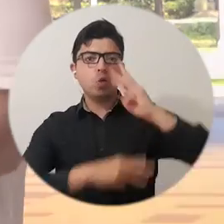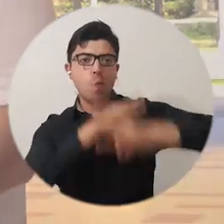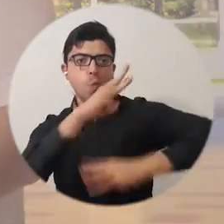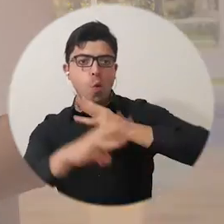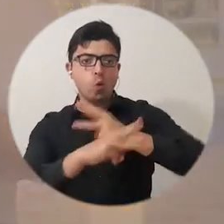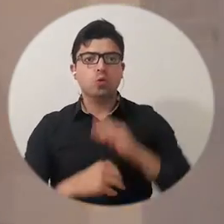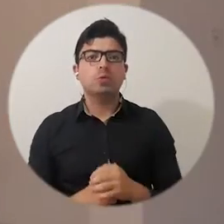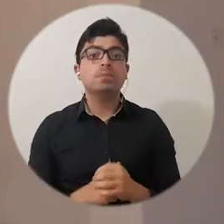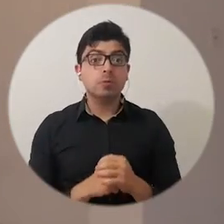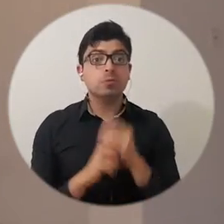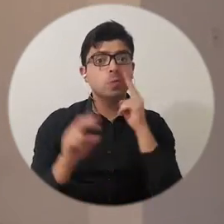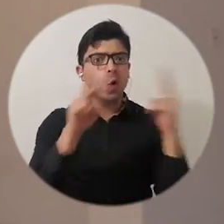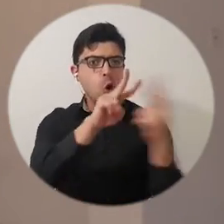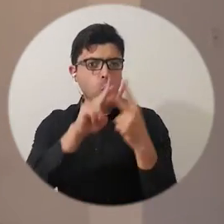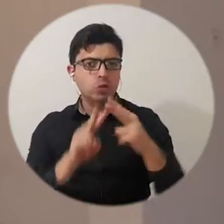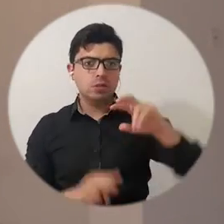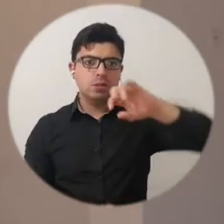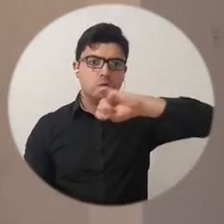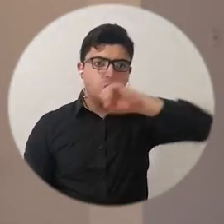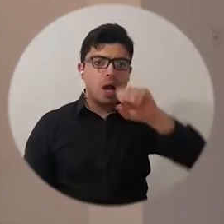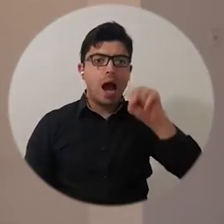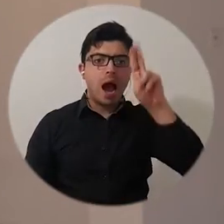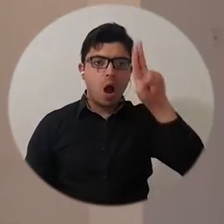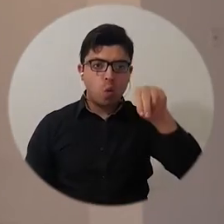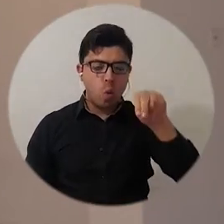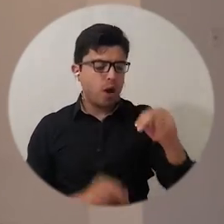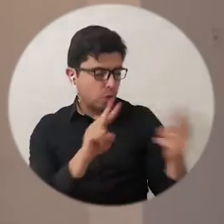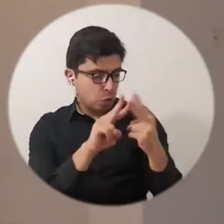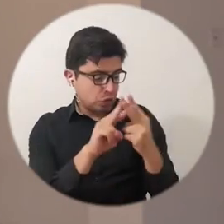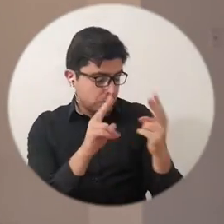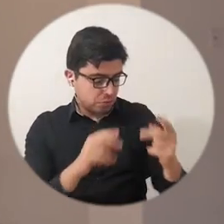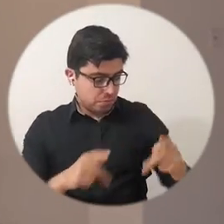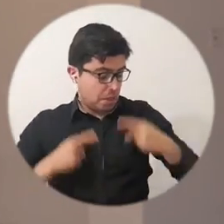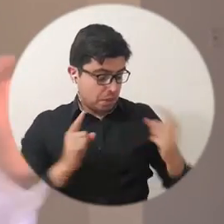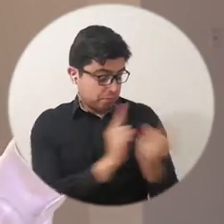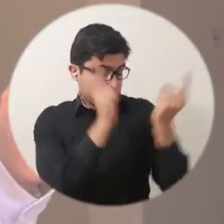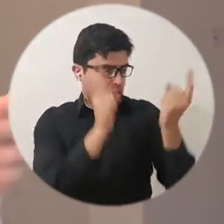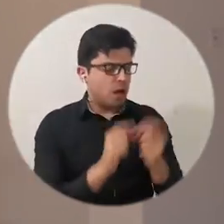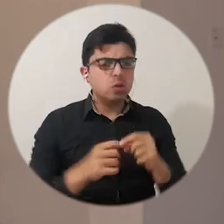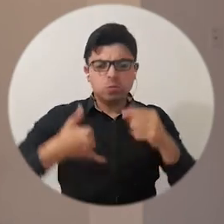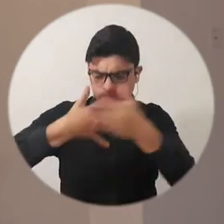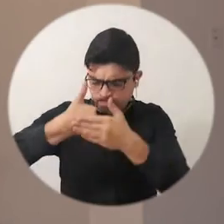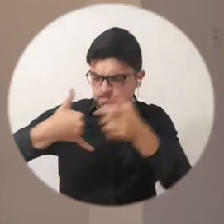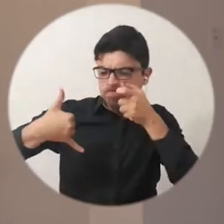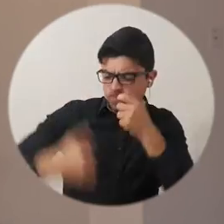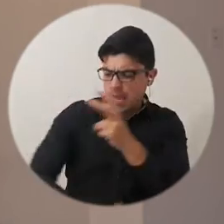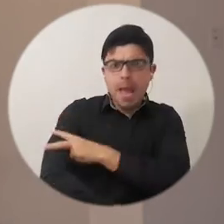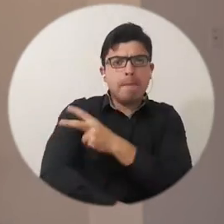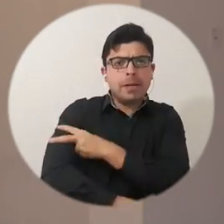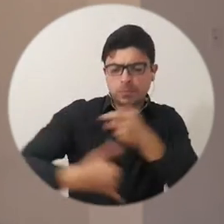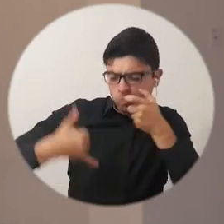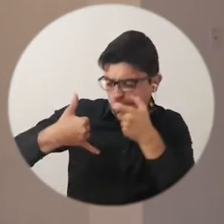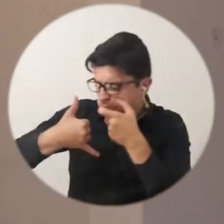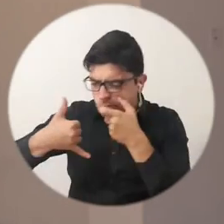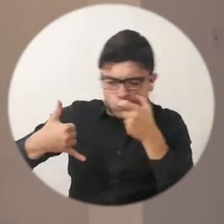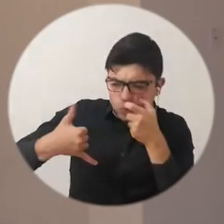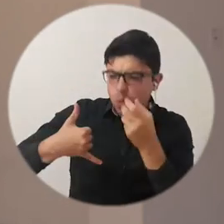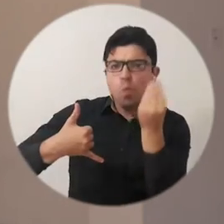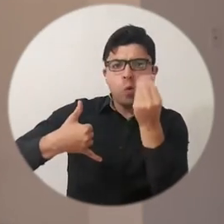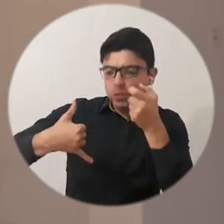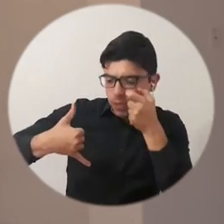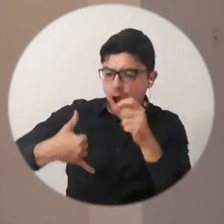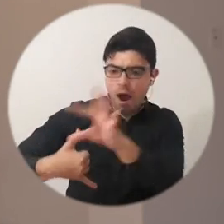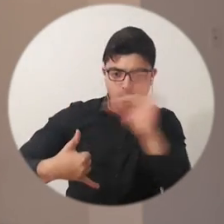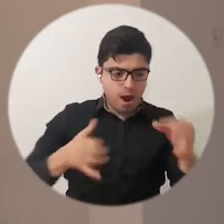globalmente. Conocimos a Juan Camilo por Cosas de la Vida. Les aseguro que rastreamos a muchas empresas de tutorías en Colombia y Monstruos de